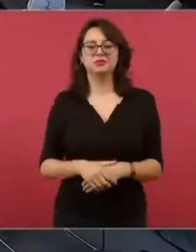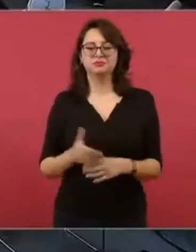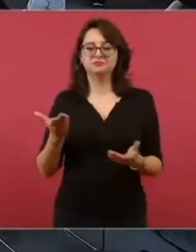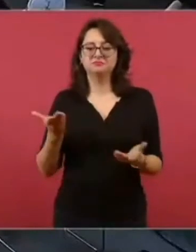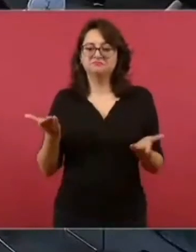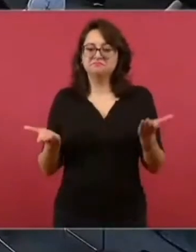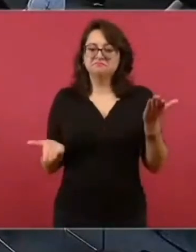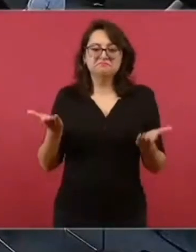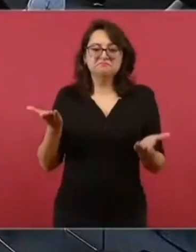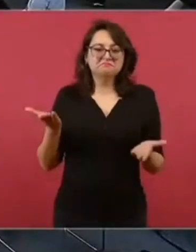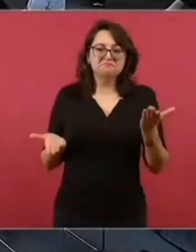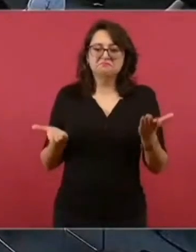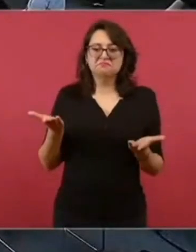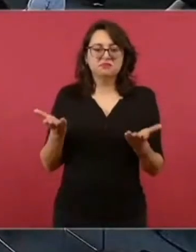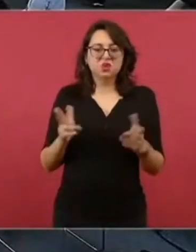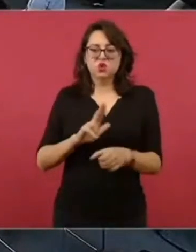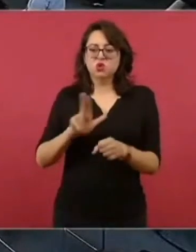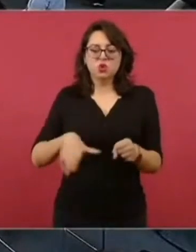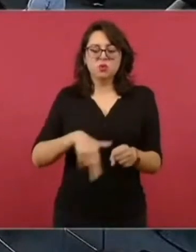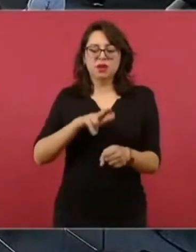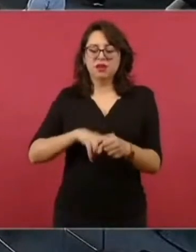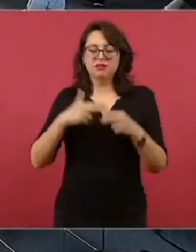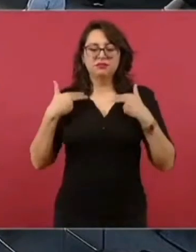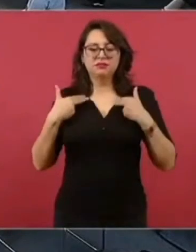son seres humanos.